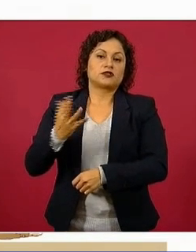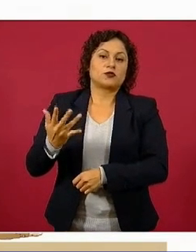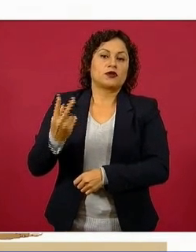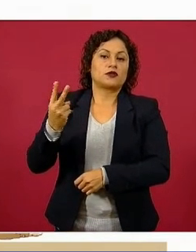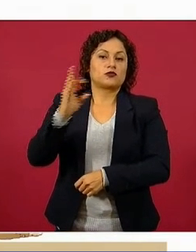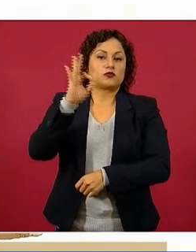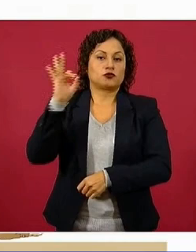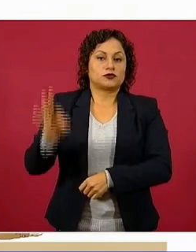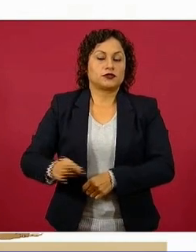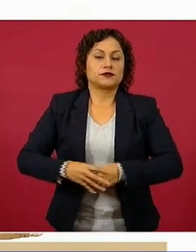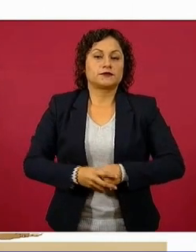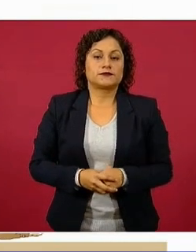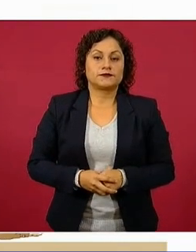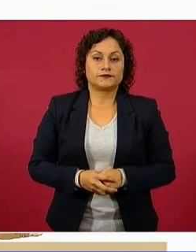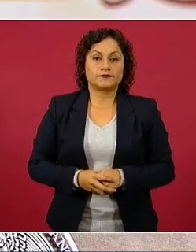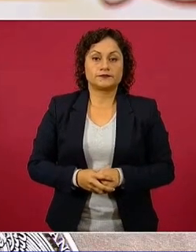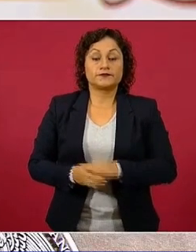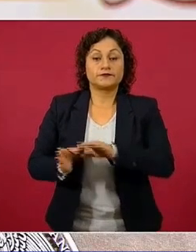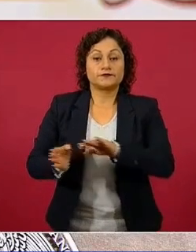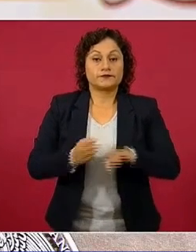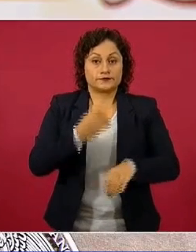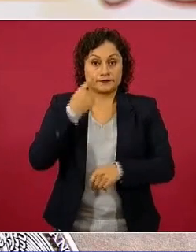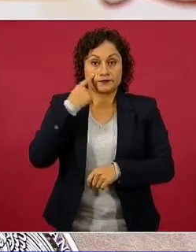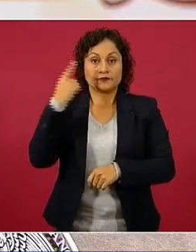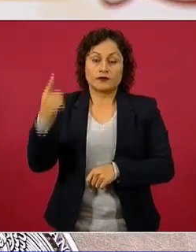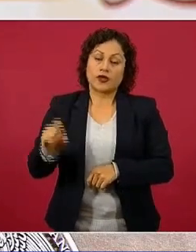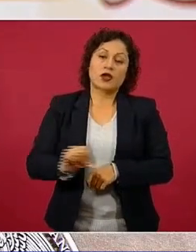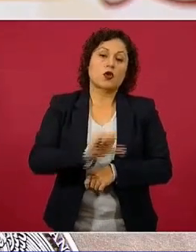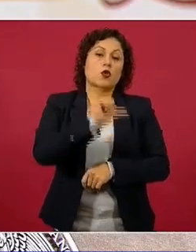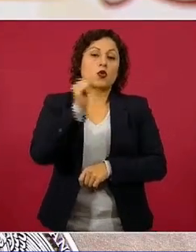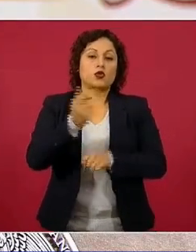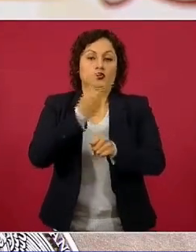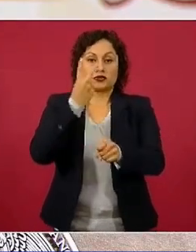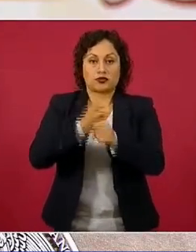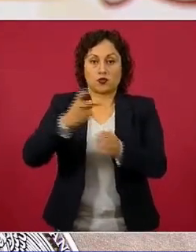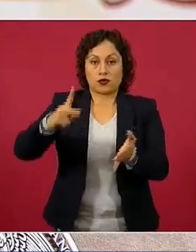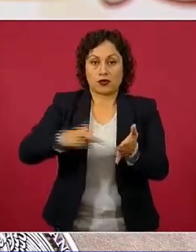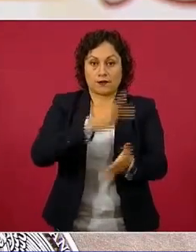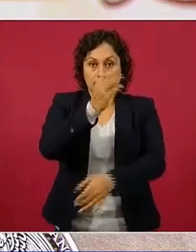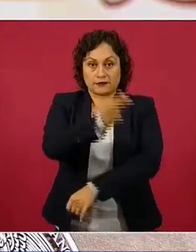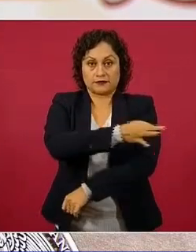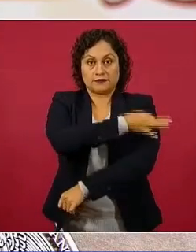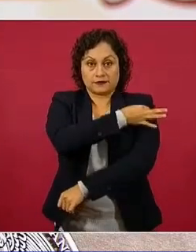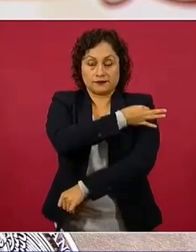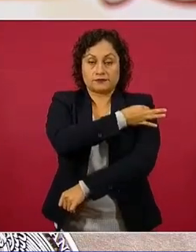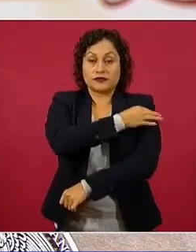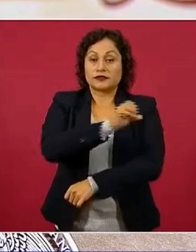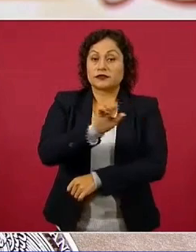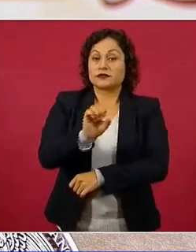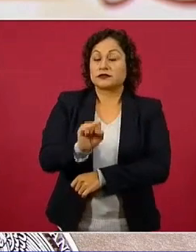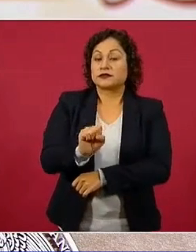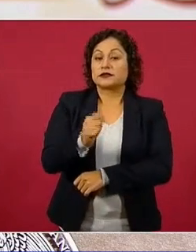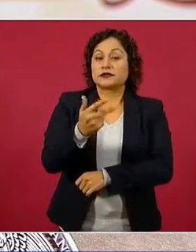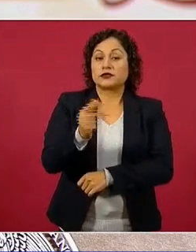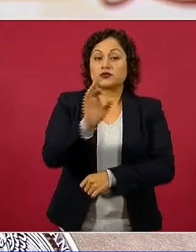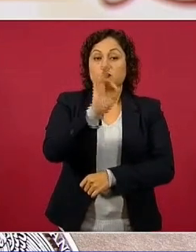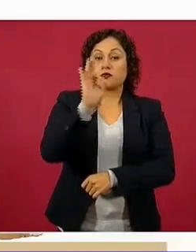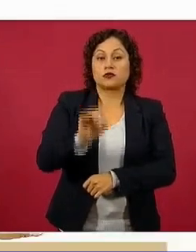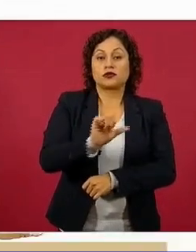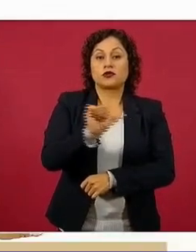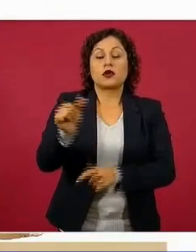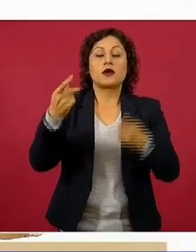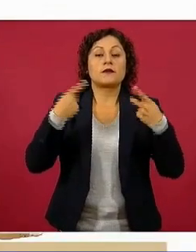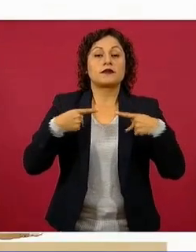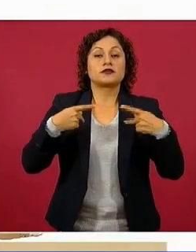ciento. Veamos los refuerzos, esta es la dosis adicional que hemos puesto, 68 por ciento de las personas personas de 60